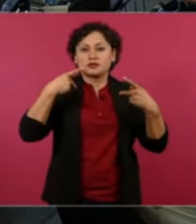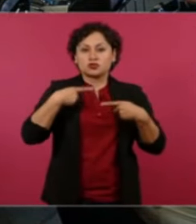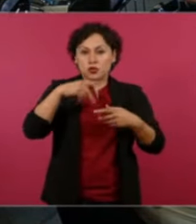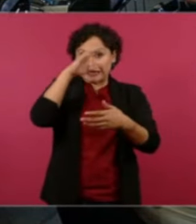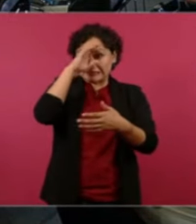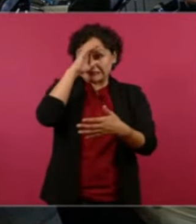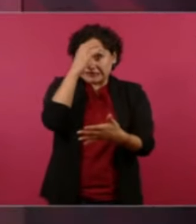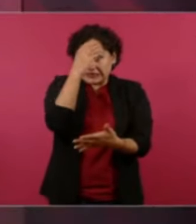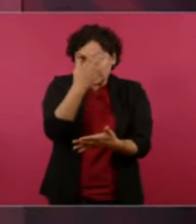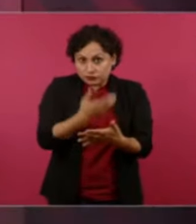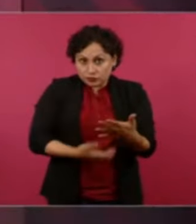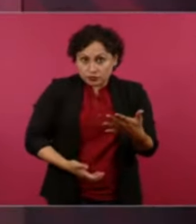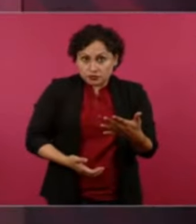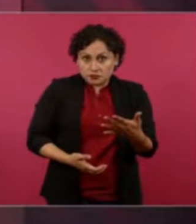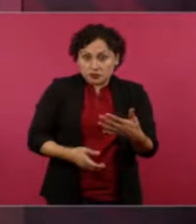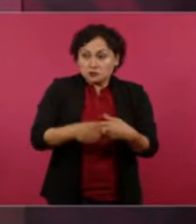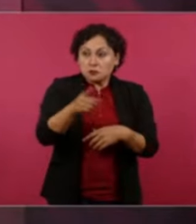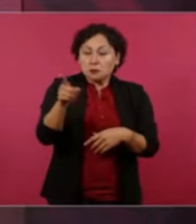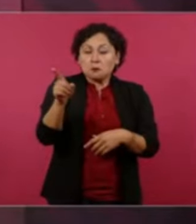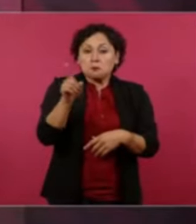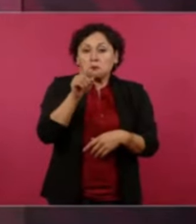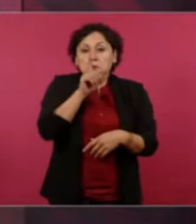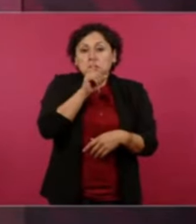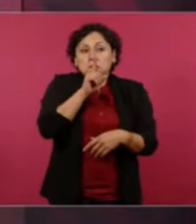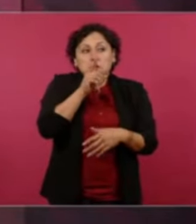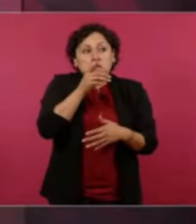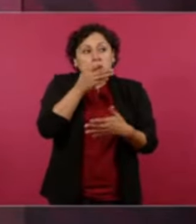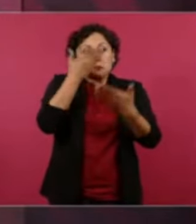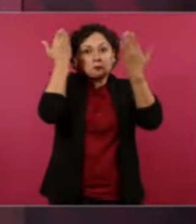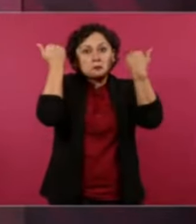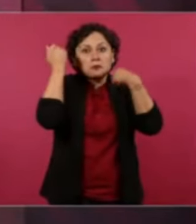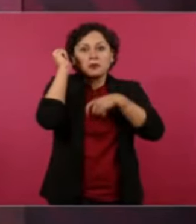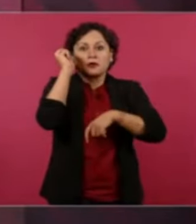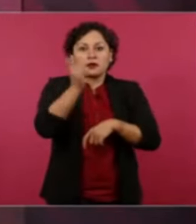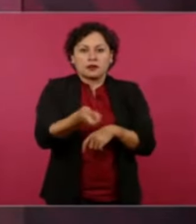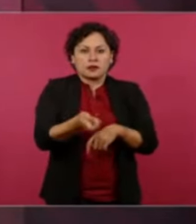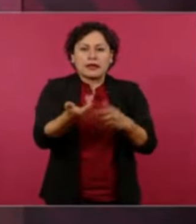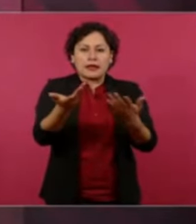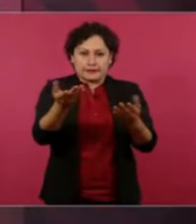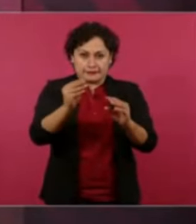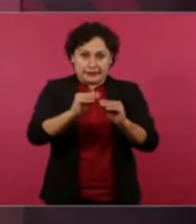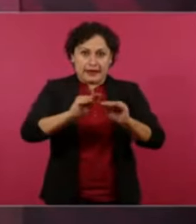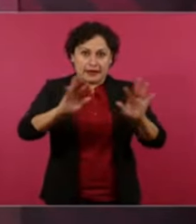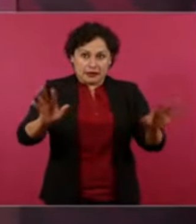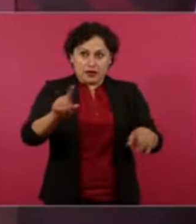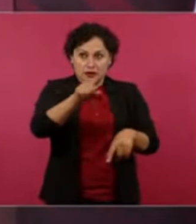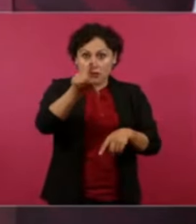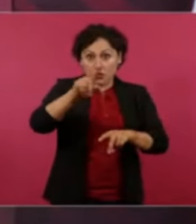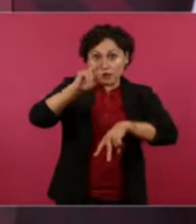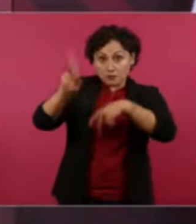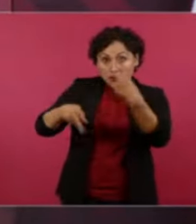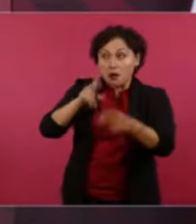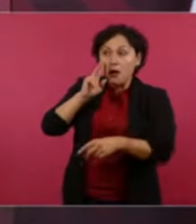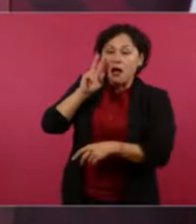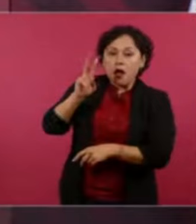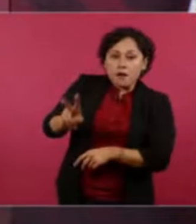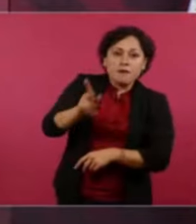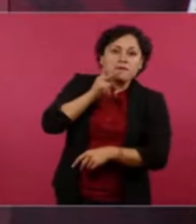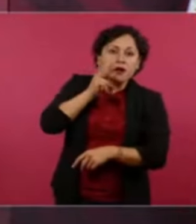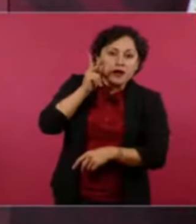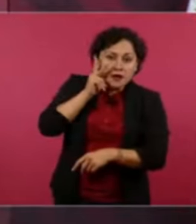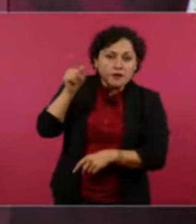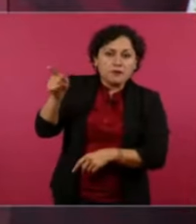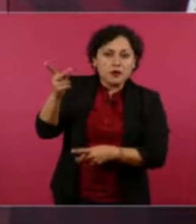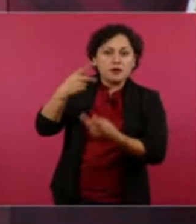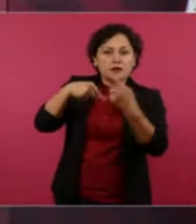y claro que supieron y fueron a ver al Papa. Pero lo que dijo